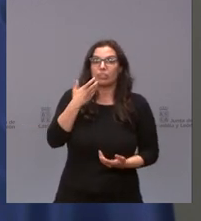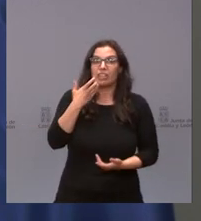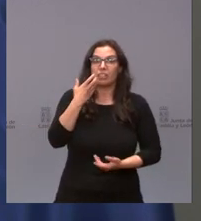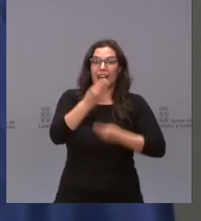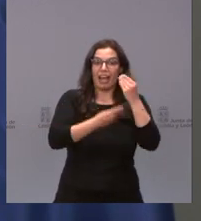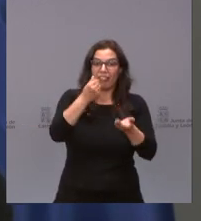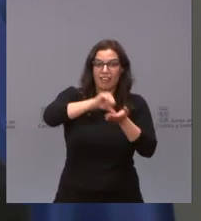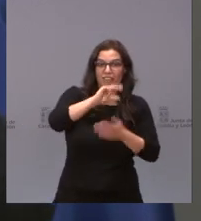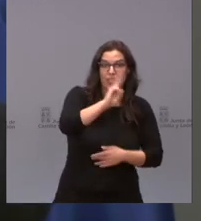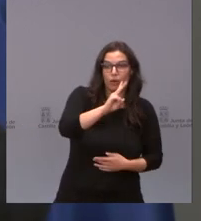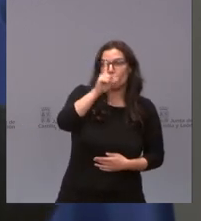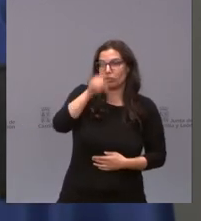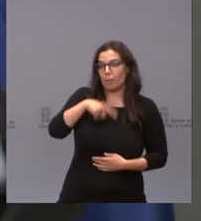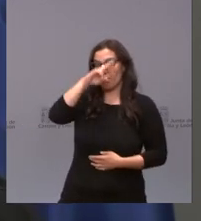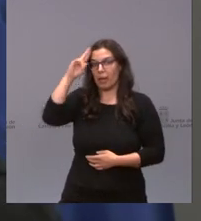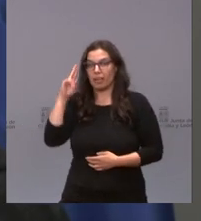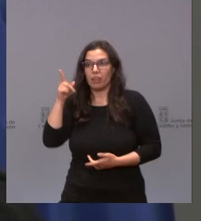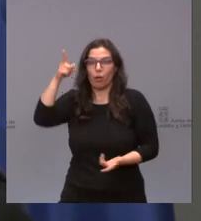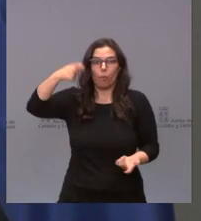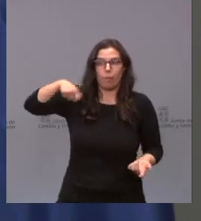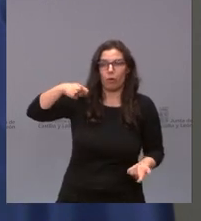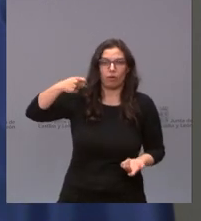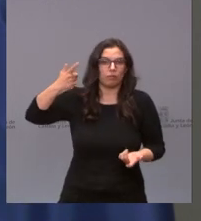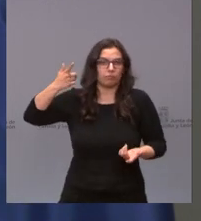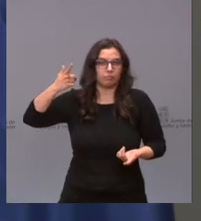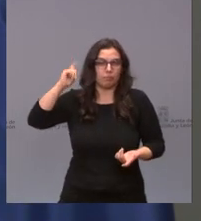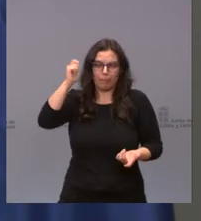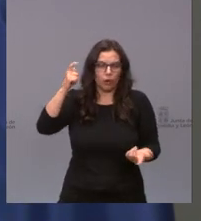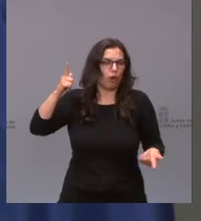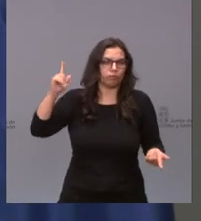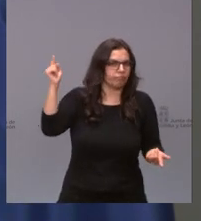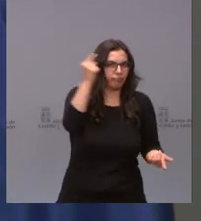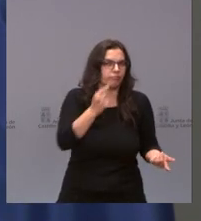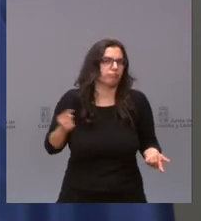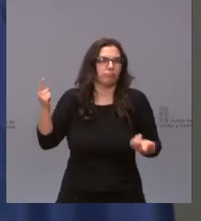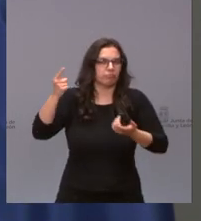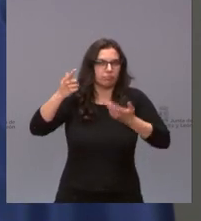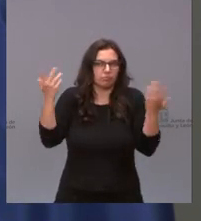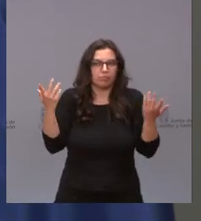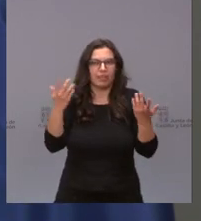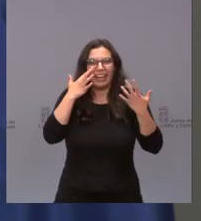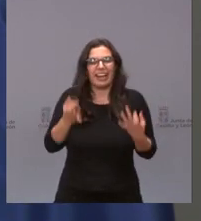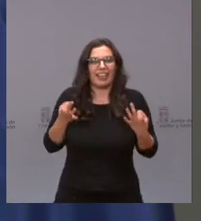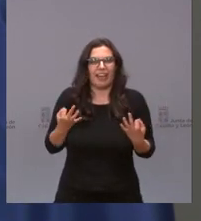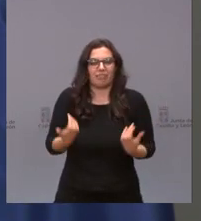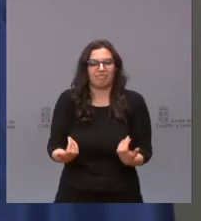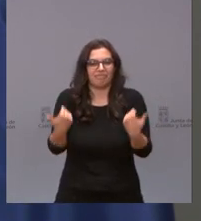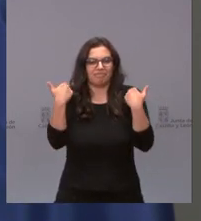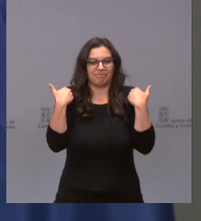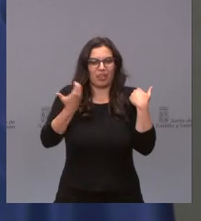Madrid, en el Bernabéu, en el Osasuna, en todos los lados. No creo que sea una cuestión que competa a los